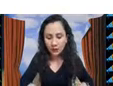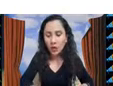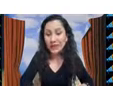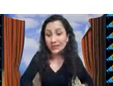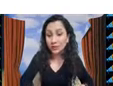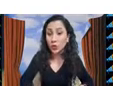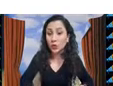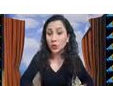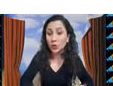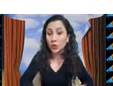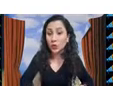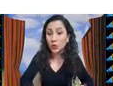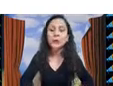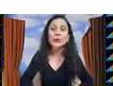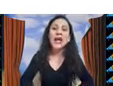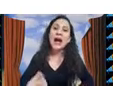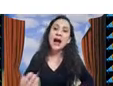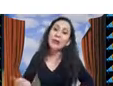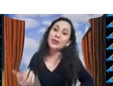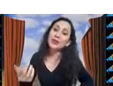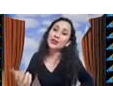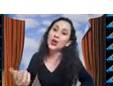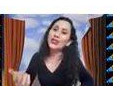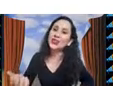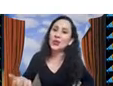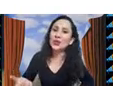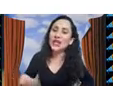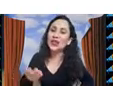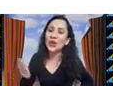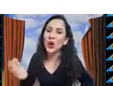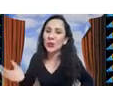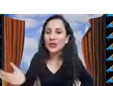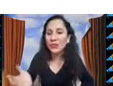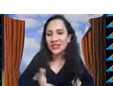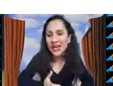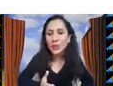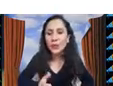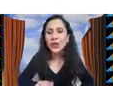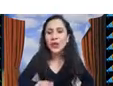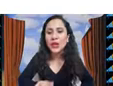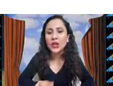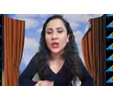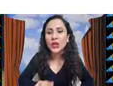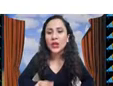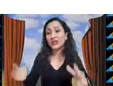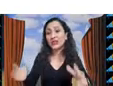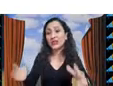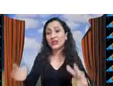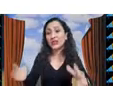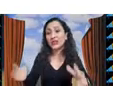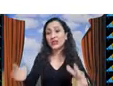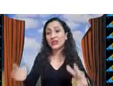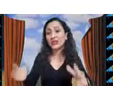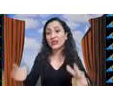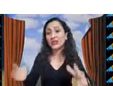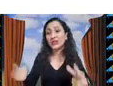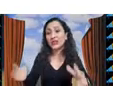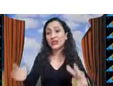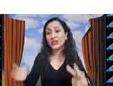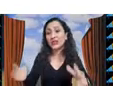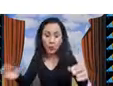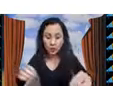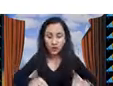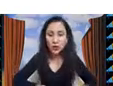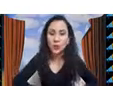problema en específico que esté solucionando a veces yo estoy buscando optimizar el número de grupos es decir minimizar